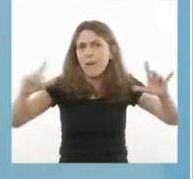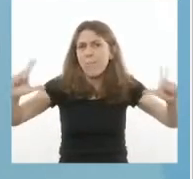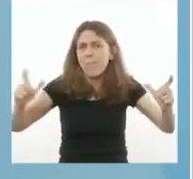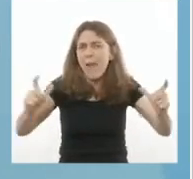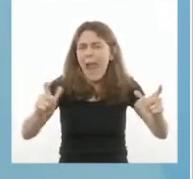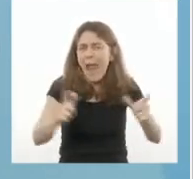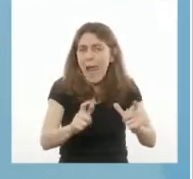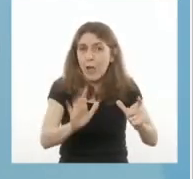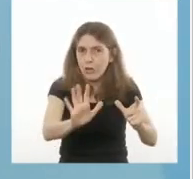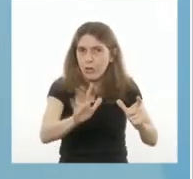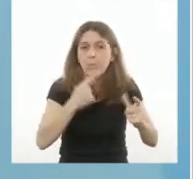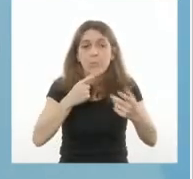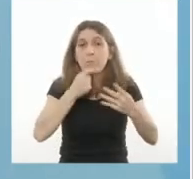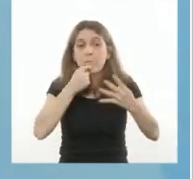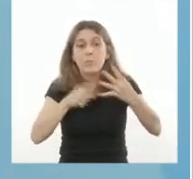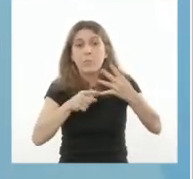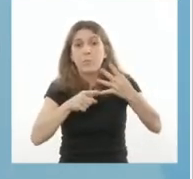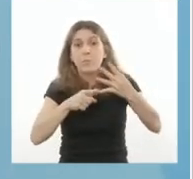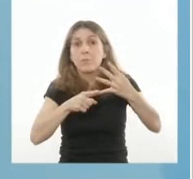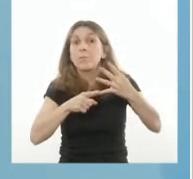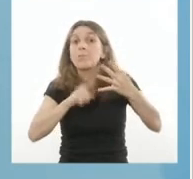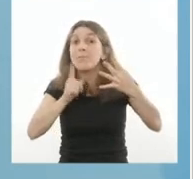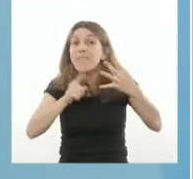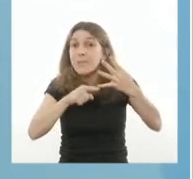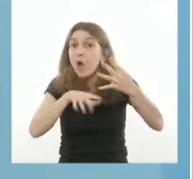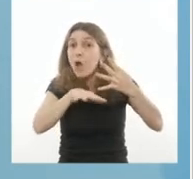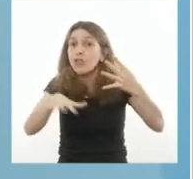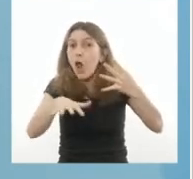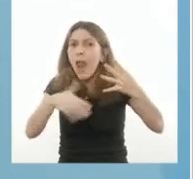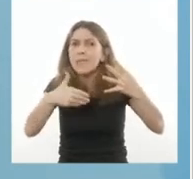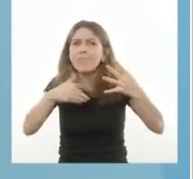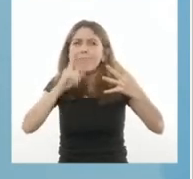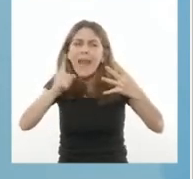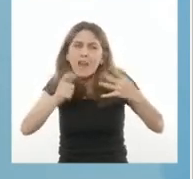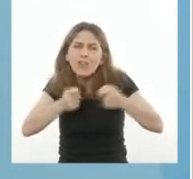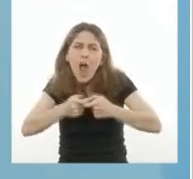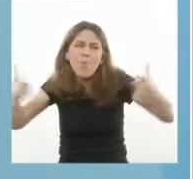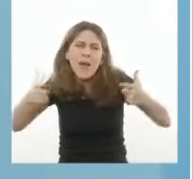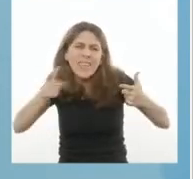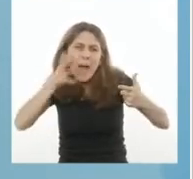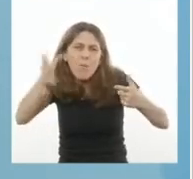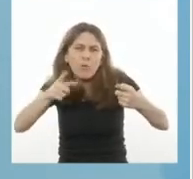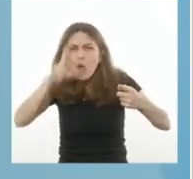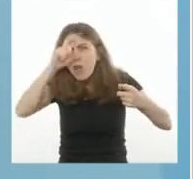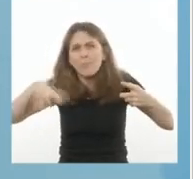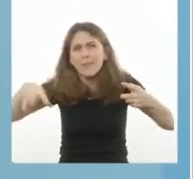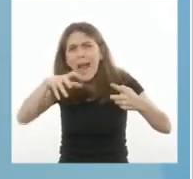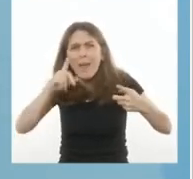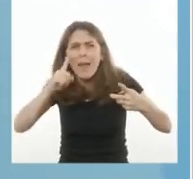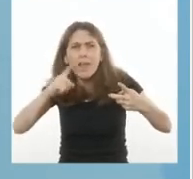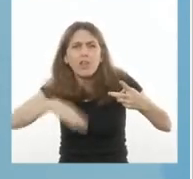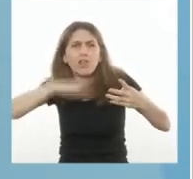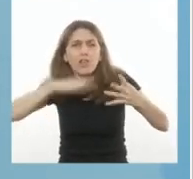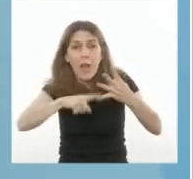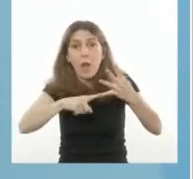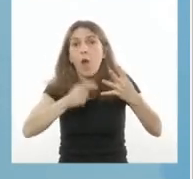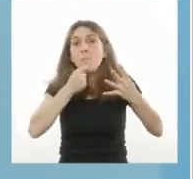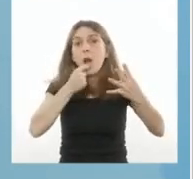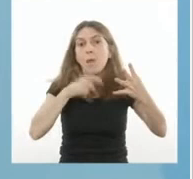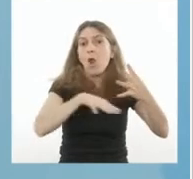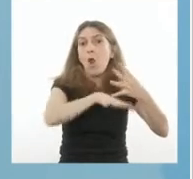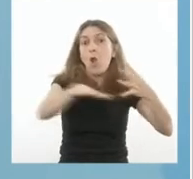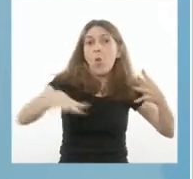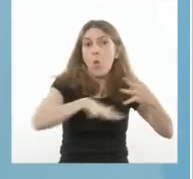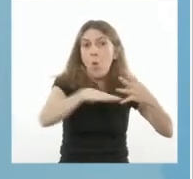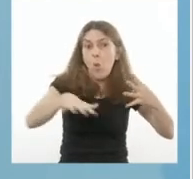En aquellas zonas de alto riesgo epidemiológico y sanitario, es decir, lugares donde hay una alta